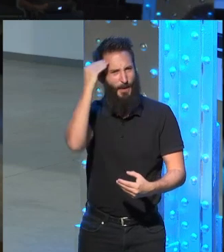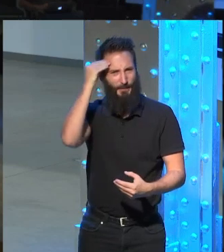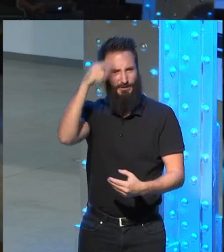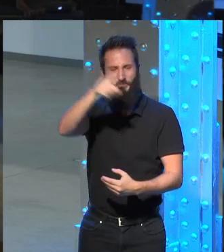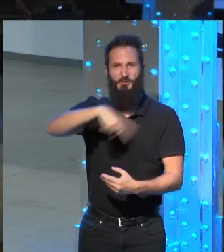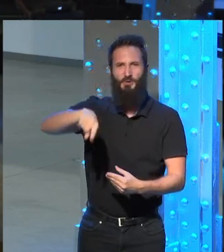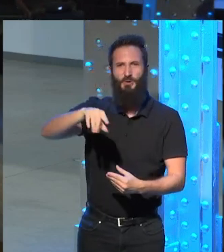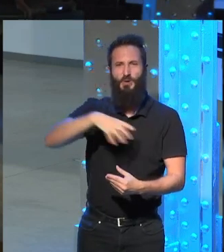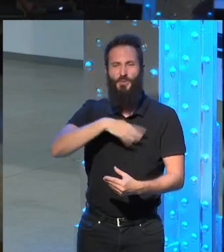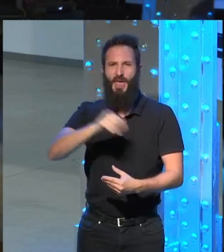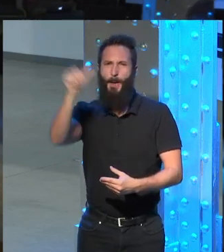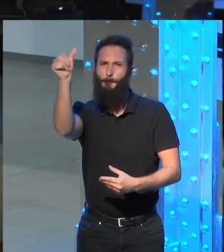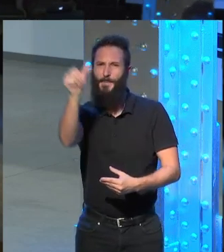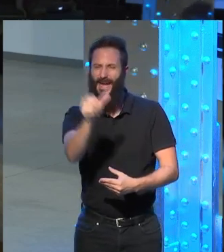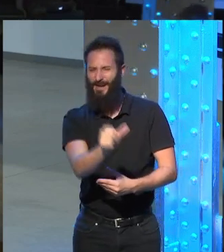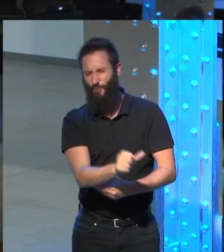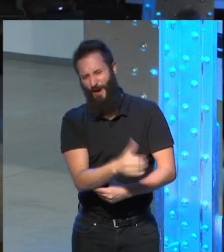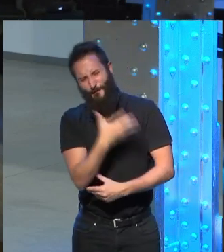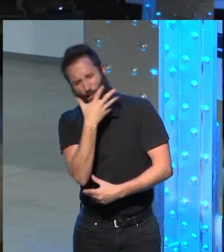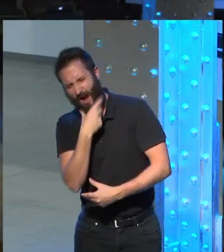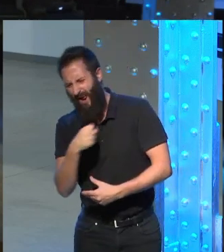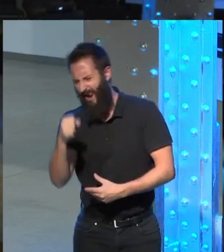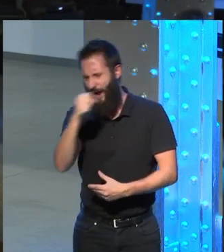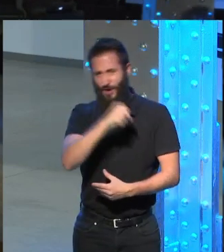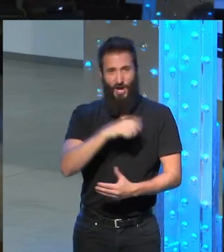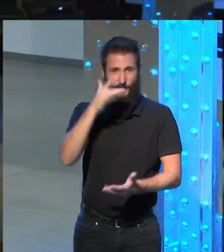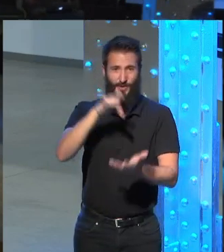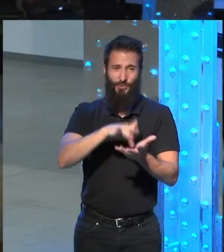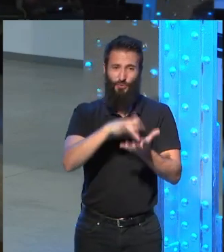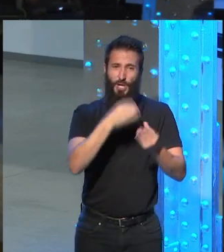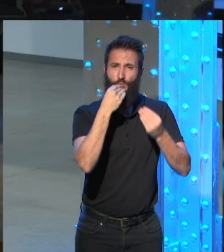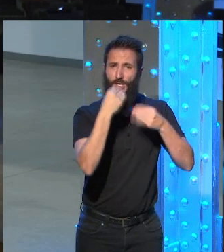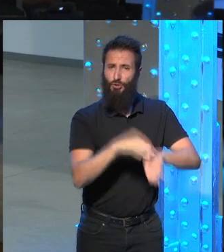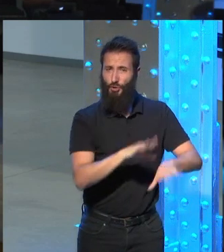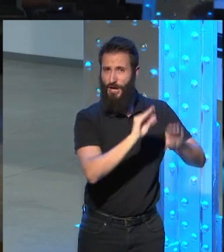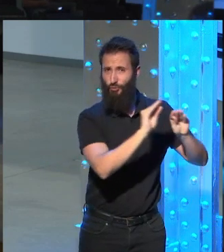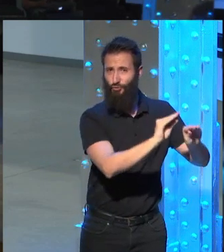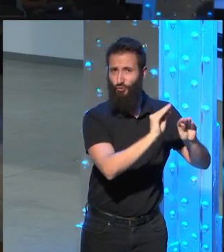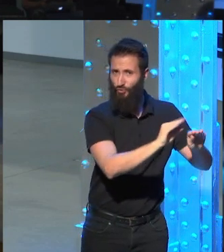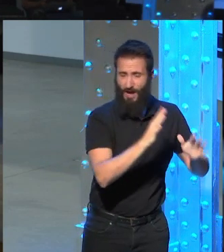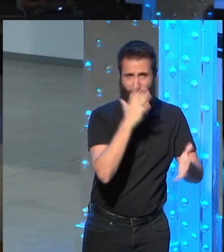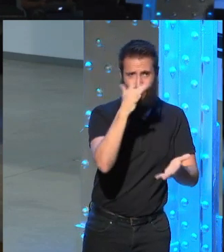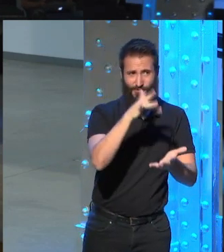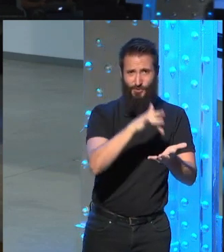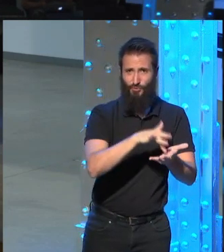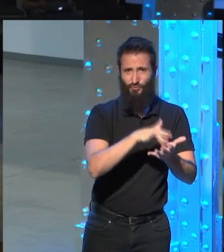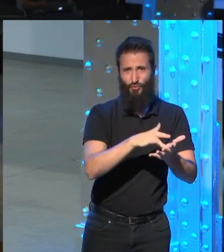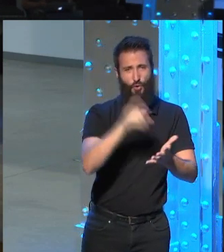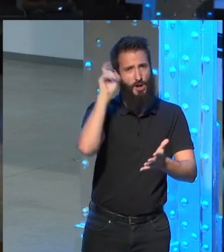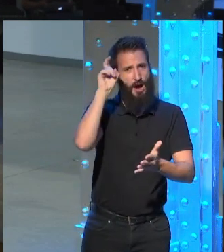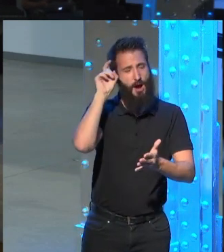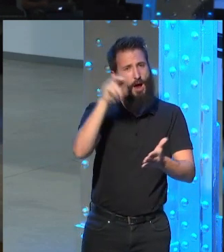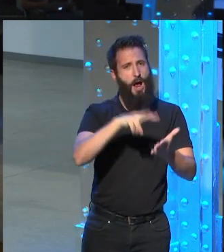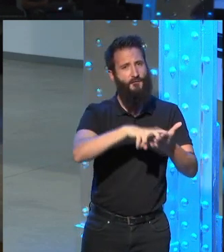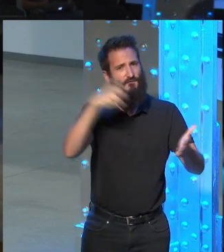recuerda es una película maravillosa es la historia de este de este profesor un eminente físico